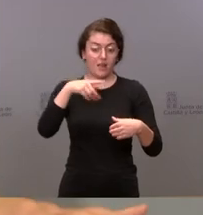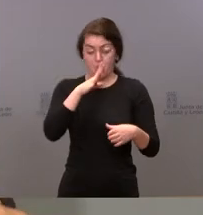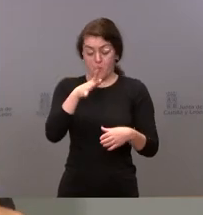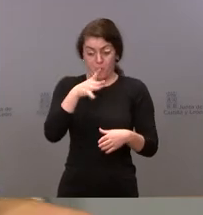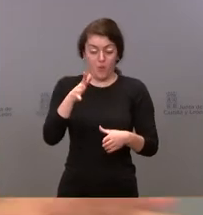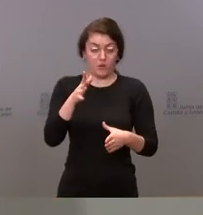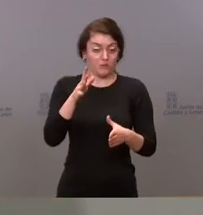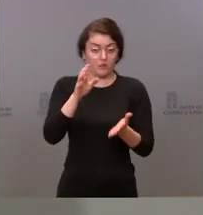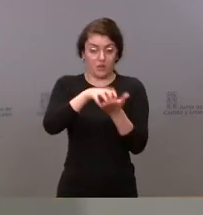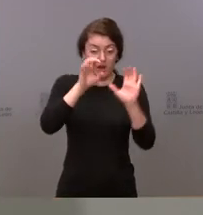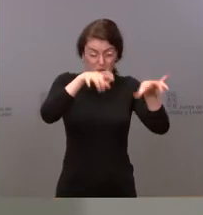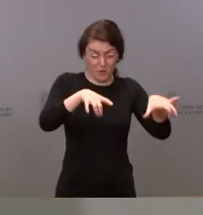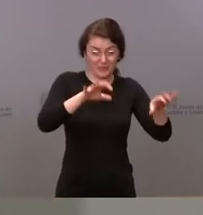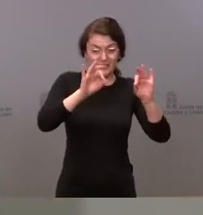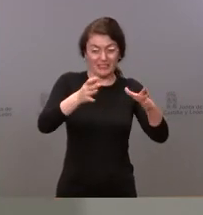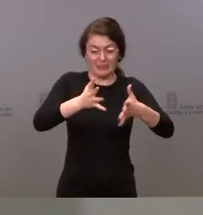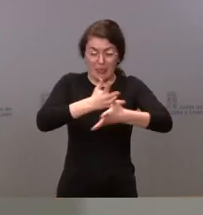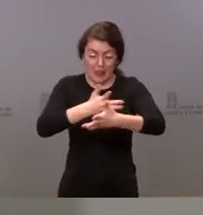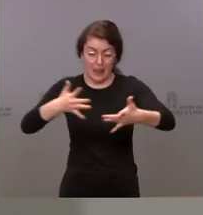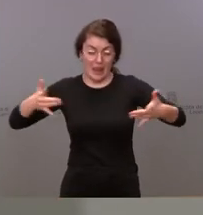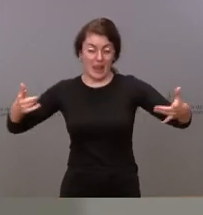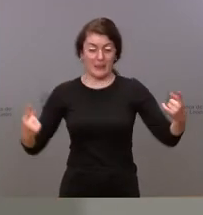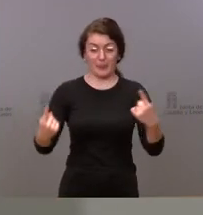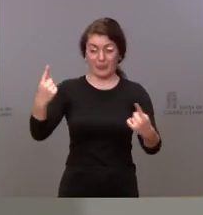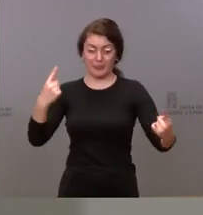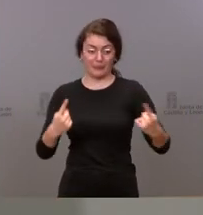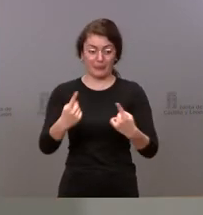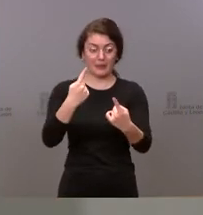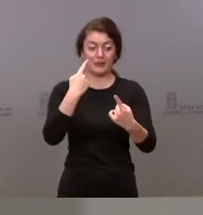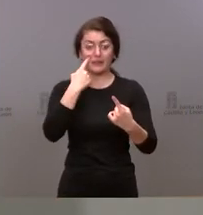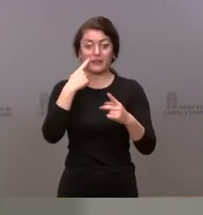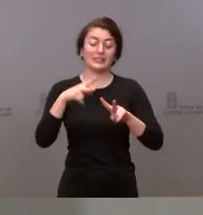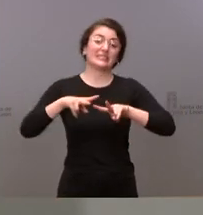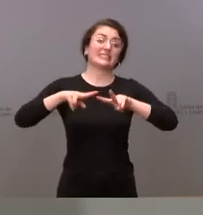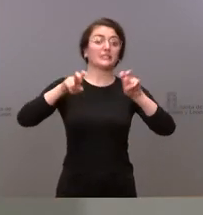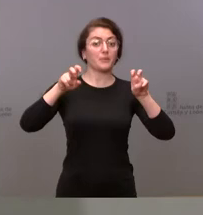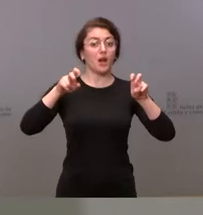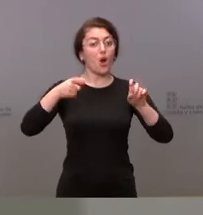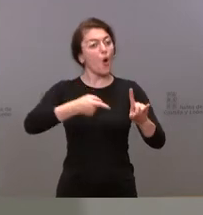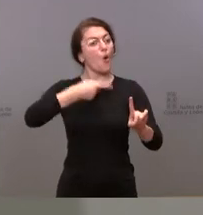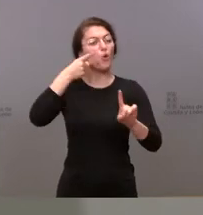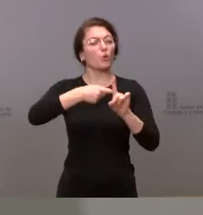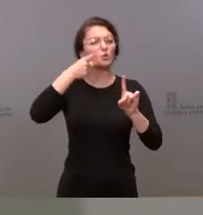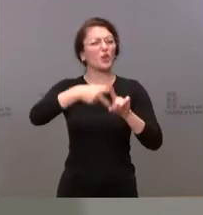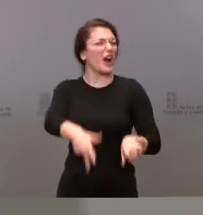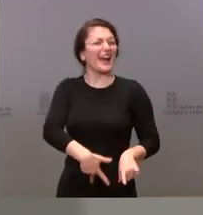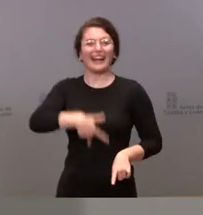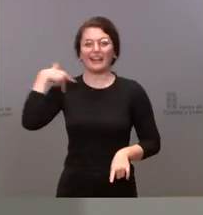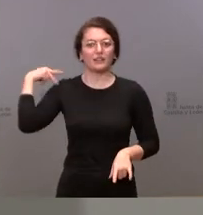comunidad autónoma muy extensa y a la vez muy dispersa que la generalización como tal del uso de mascarillas en exteriores